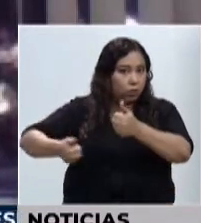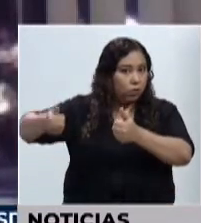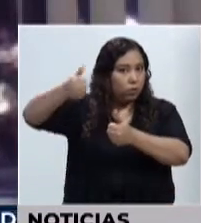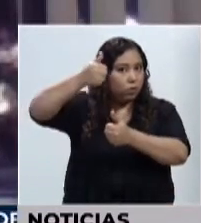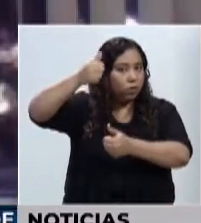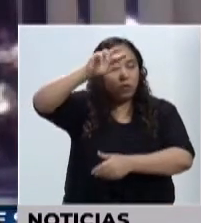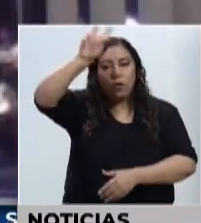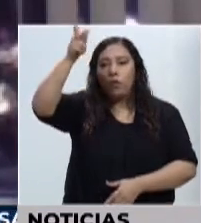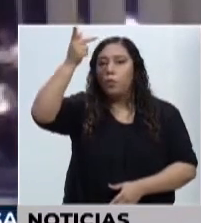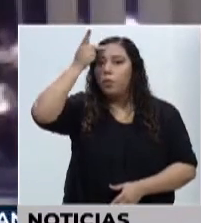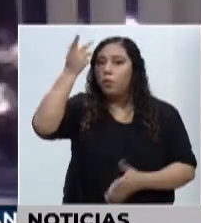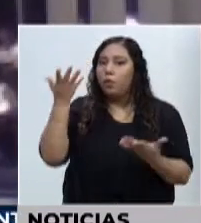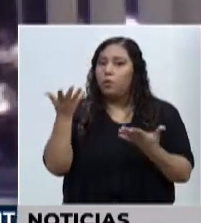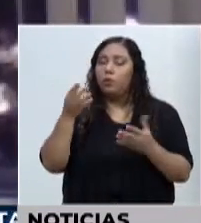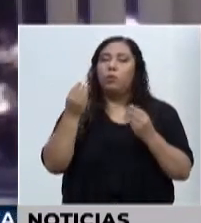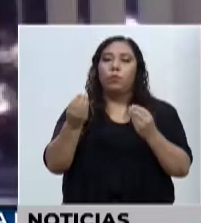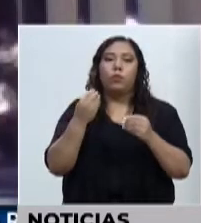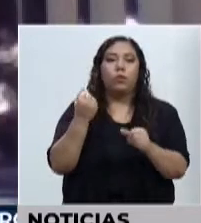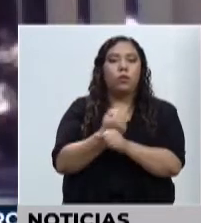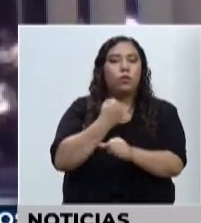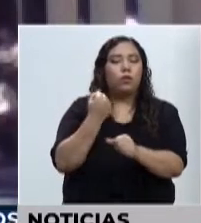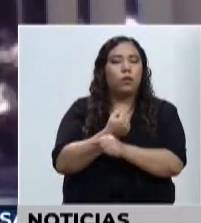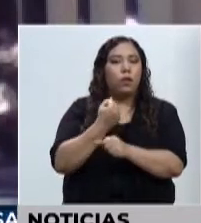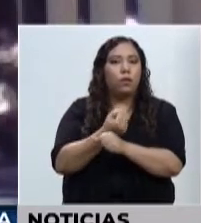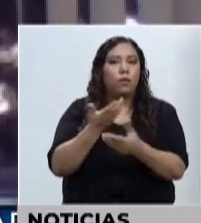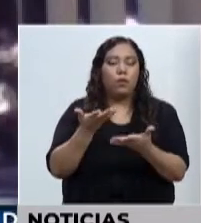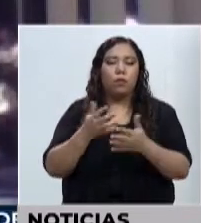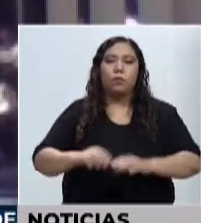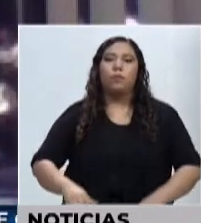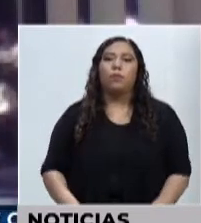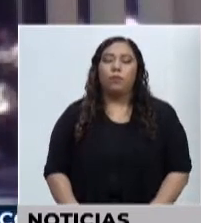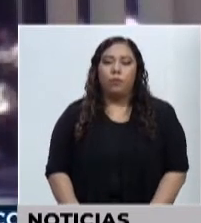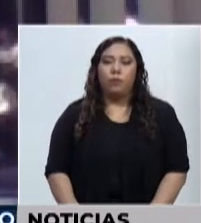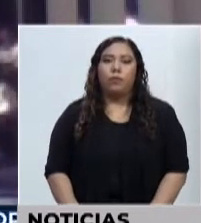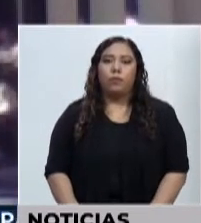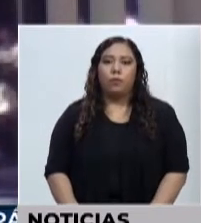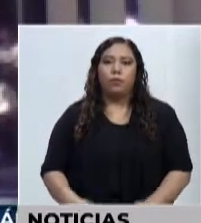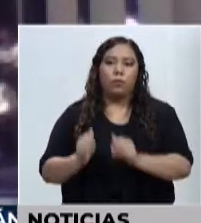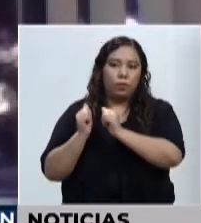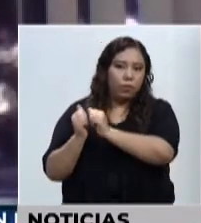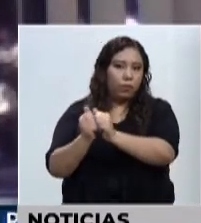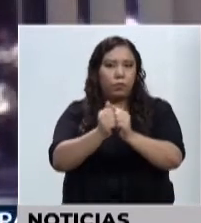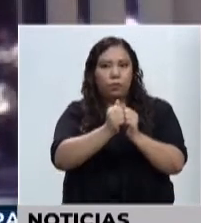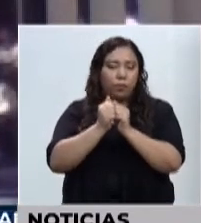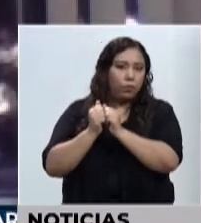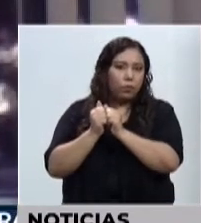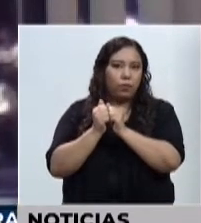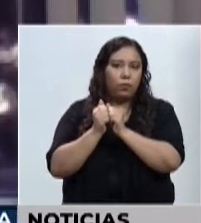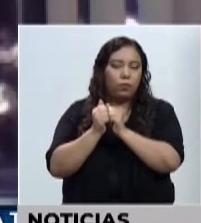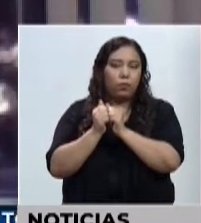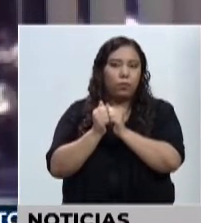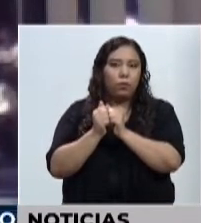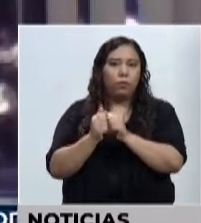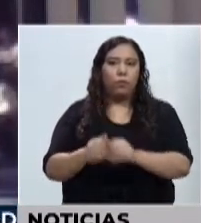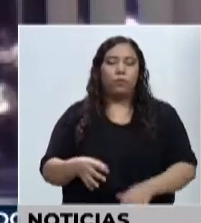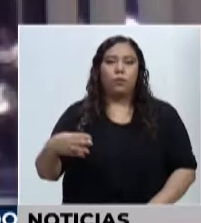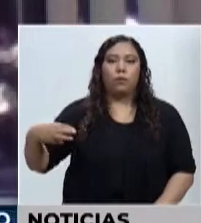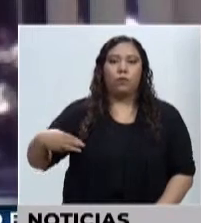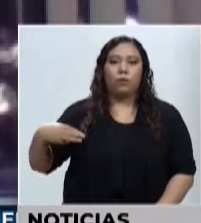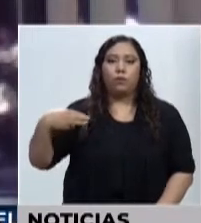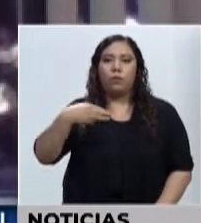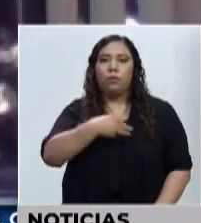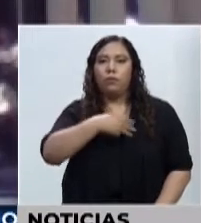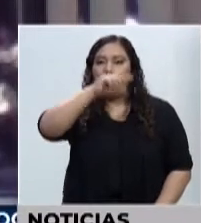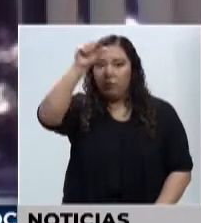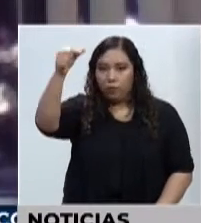el esfuerzo y el trabajo conjunto que se hizo a través de la Secretaría de Coordinación General